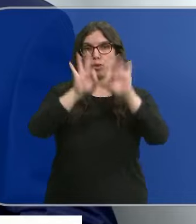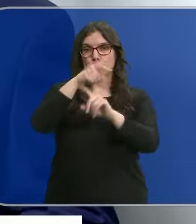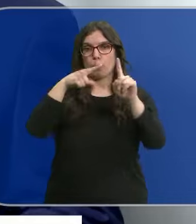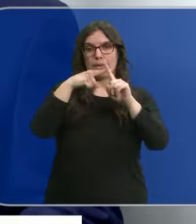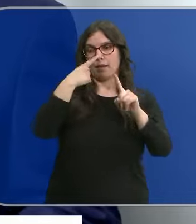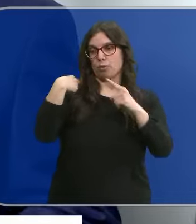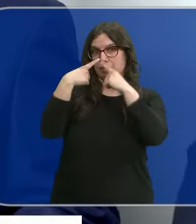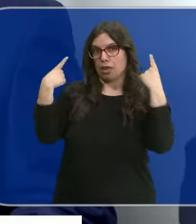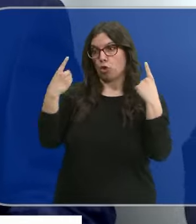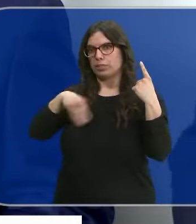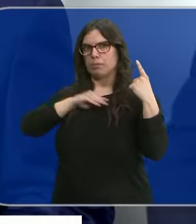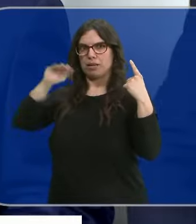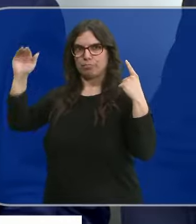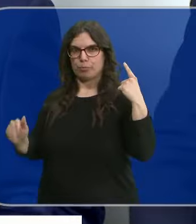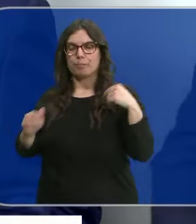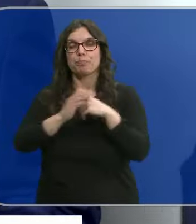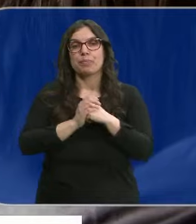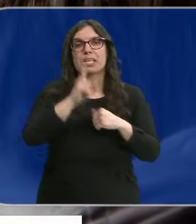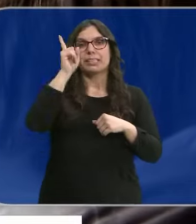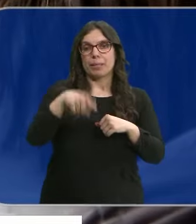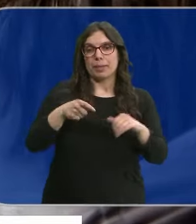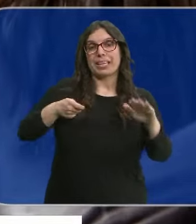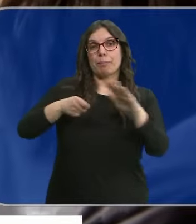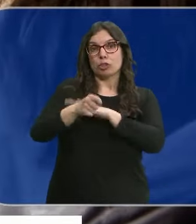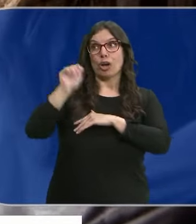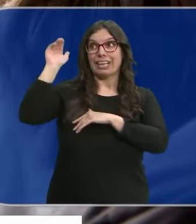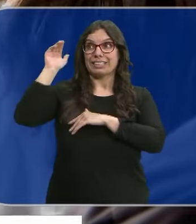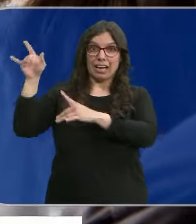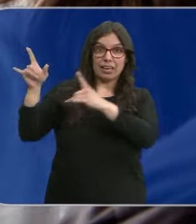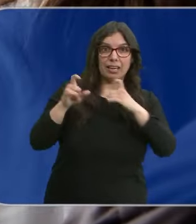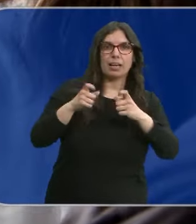frente a la caída nacional. También aumenta la inversión extranjera.